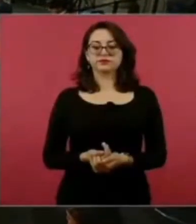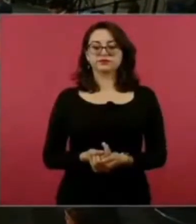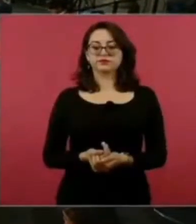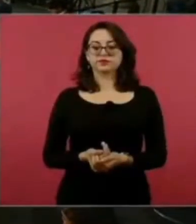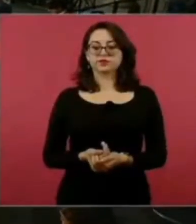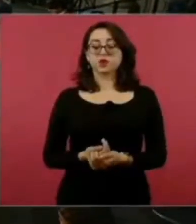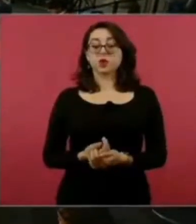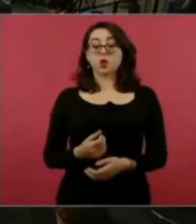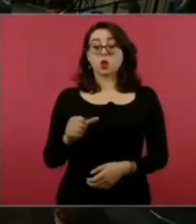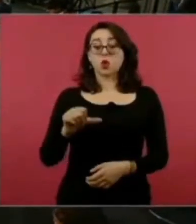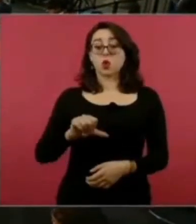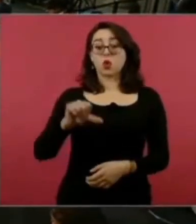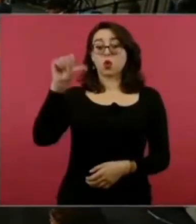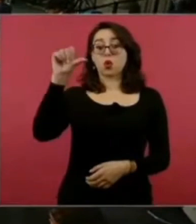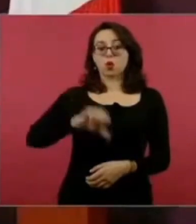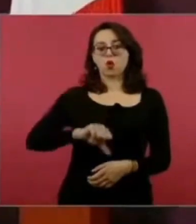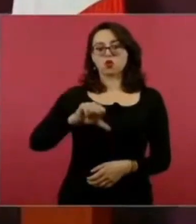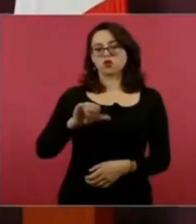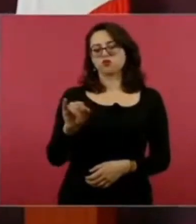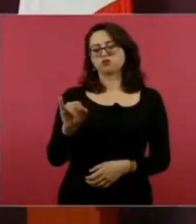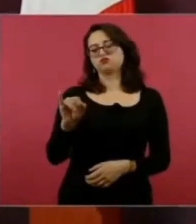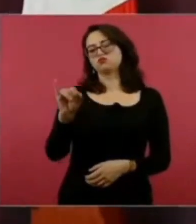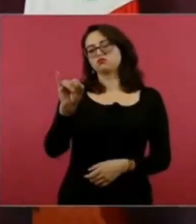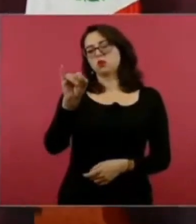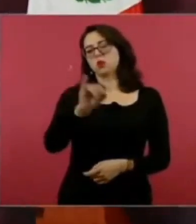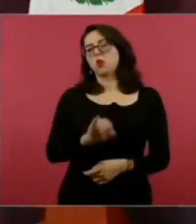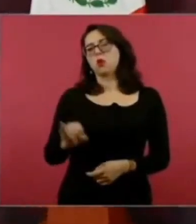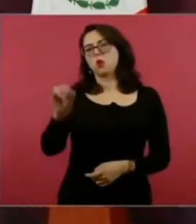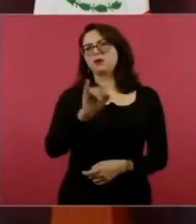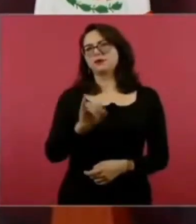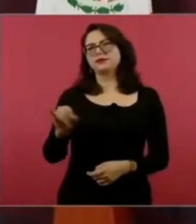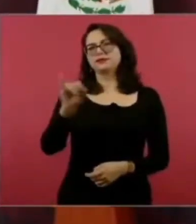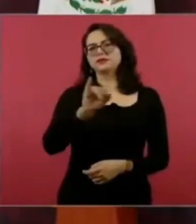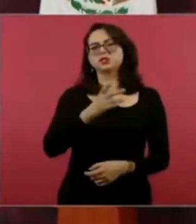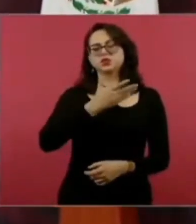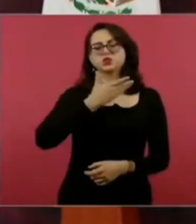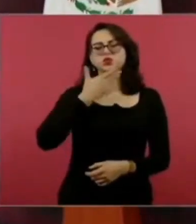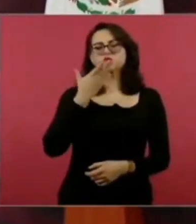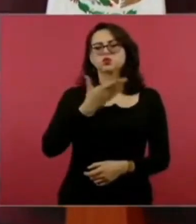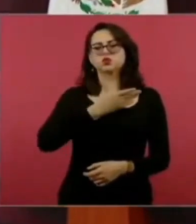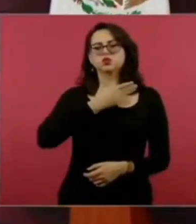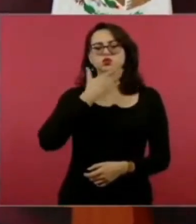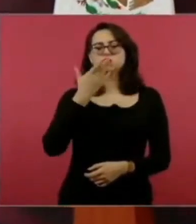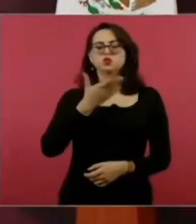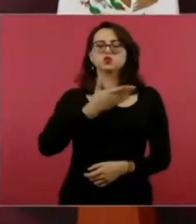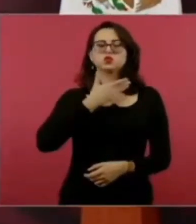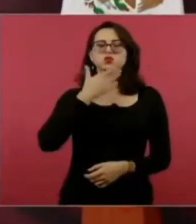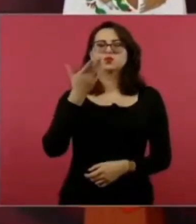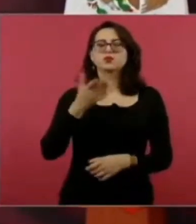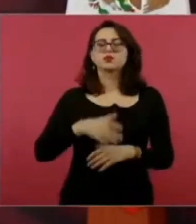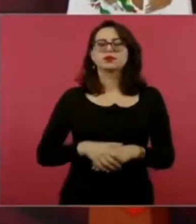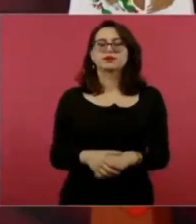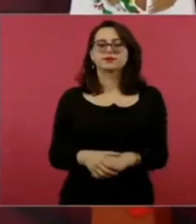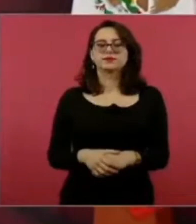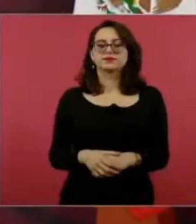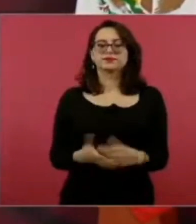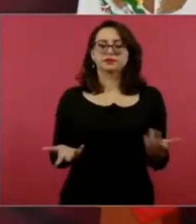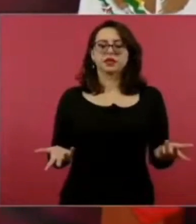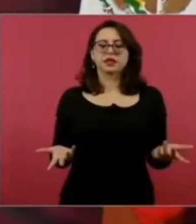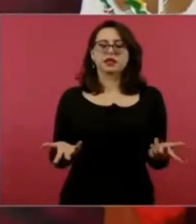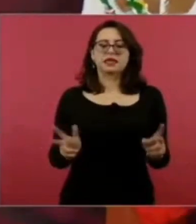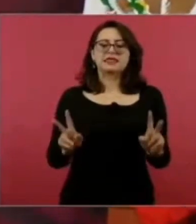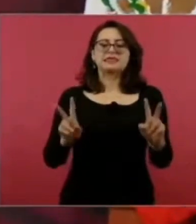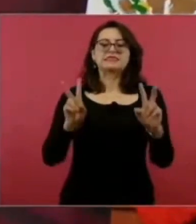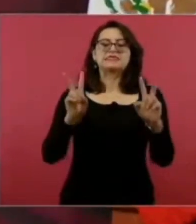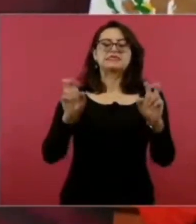un tema, o mejor dicho, vamos a dar información sobre el rescate que se